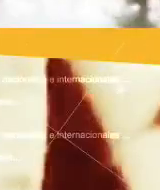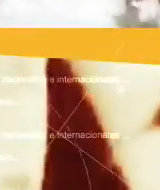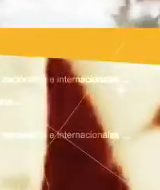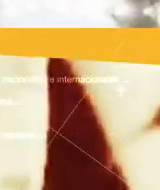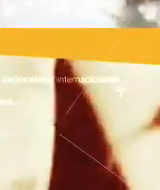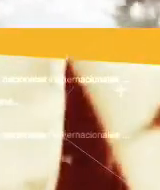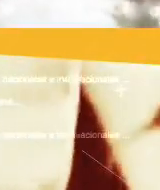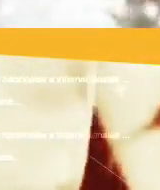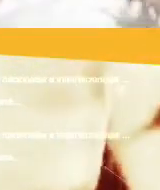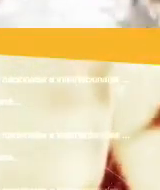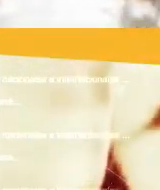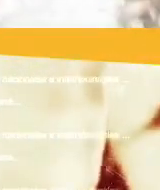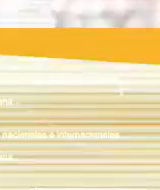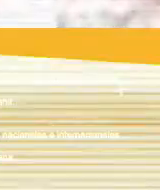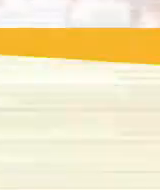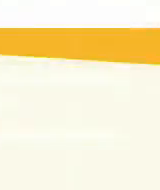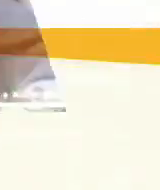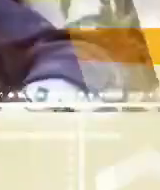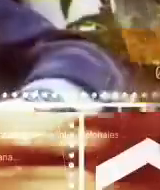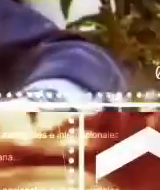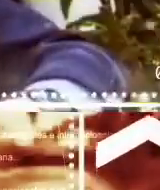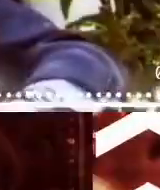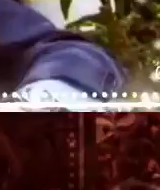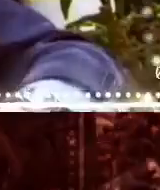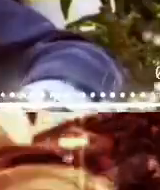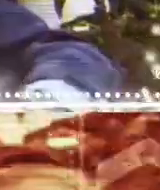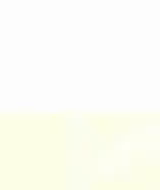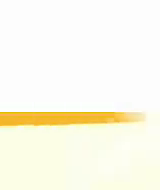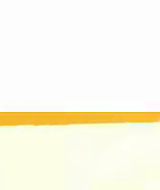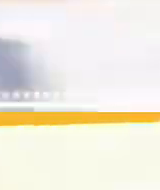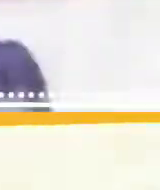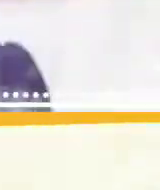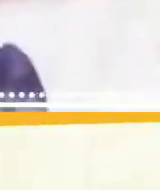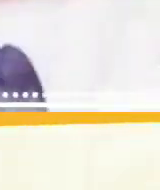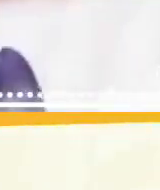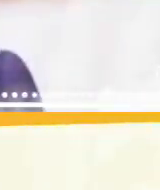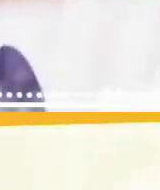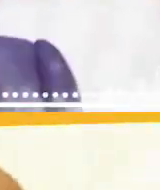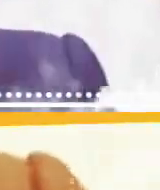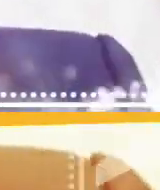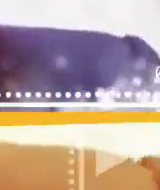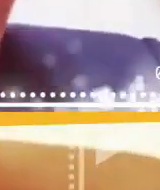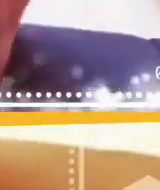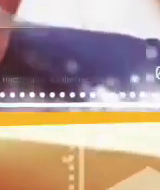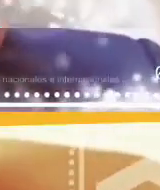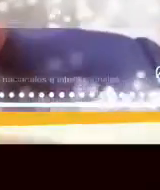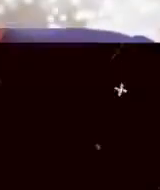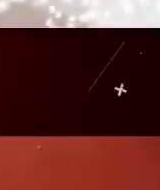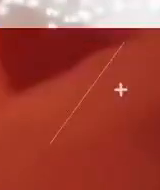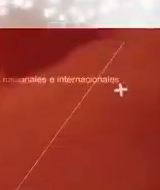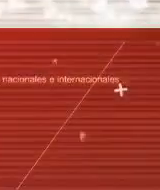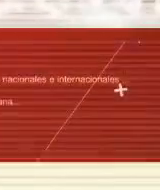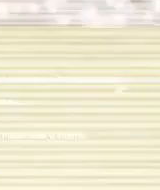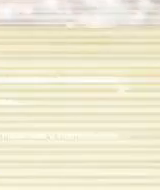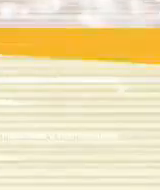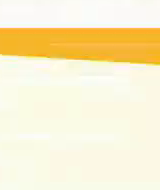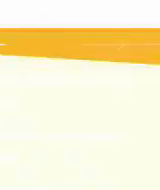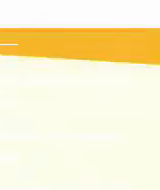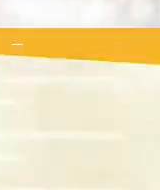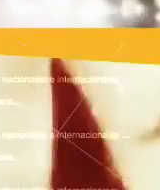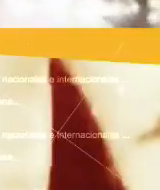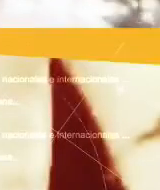Lo más importante de un periodista es tener que vivir. Eso se ha acabado con un trampolín político. Porque el tener amigos no te daba tiempo